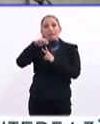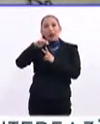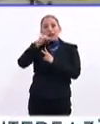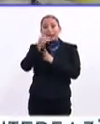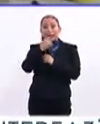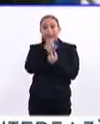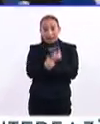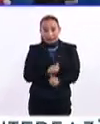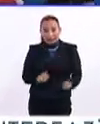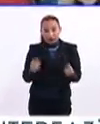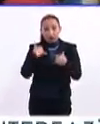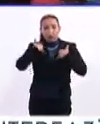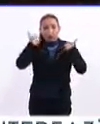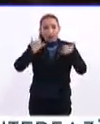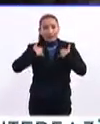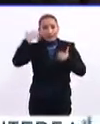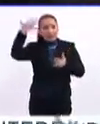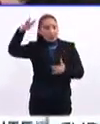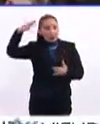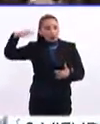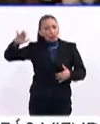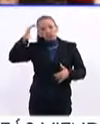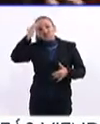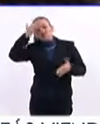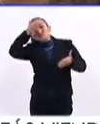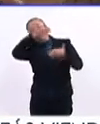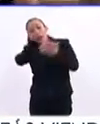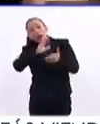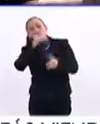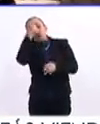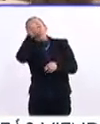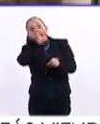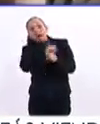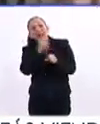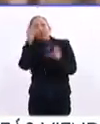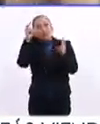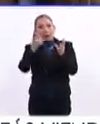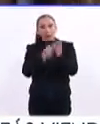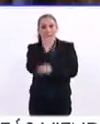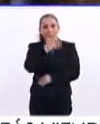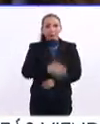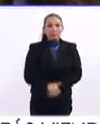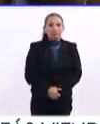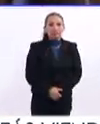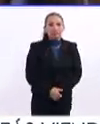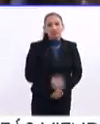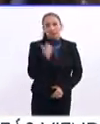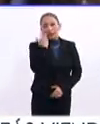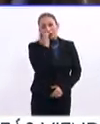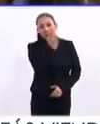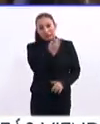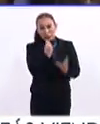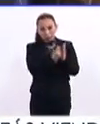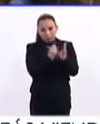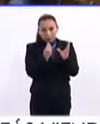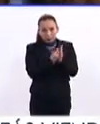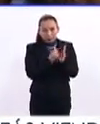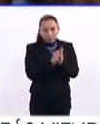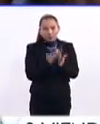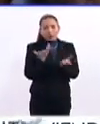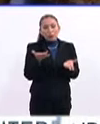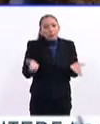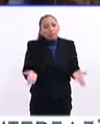donde niños, jóvenes y adultos conocerán cada semana sobre un tema nuevo. La intención de este curso es